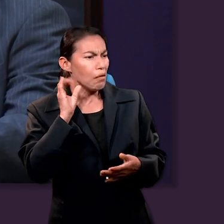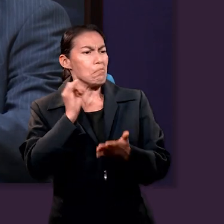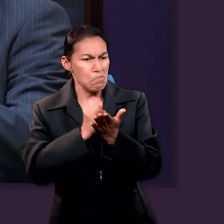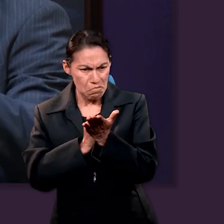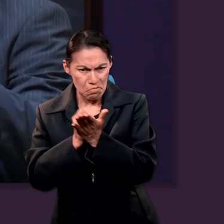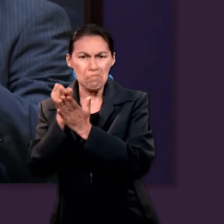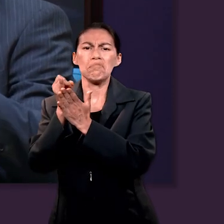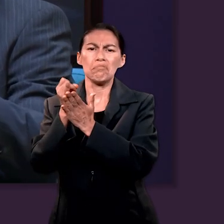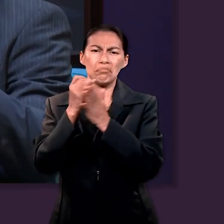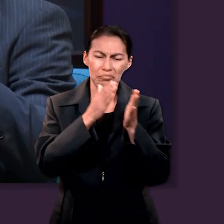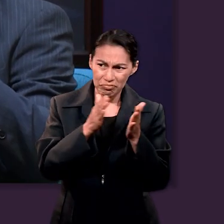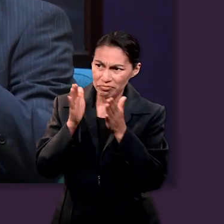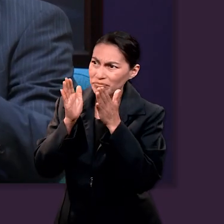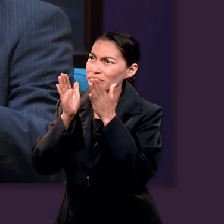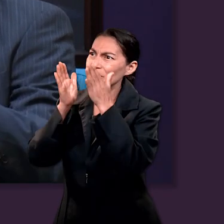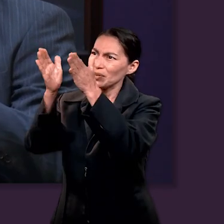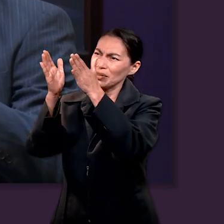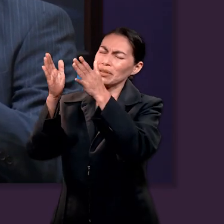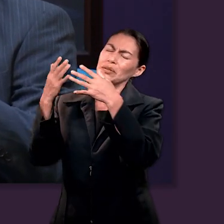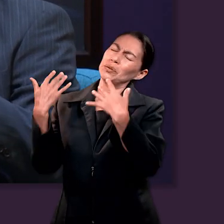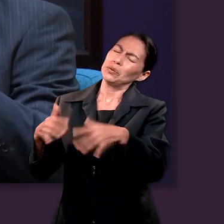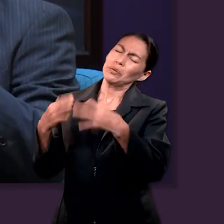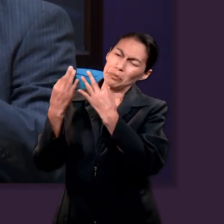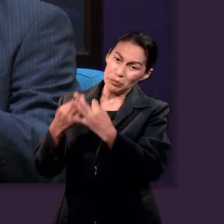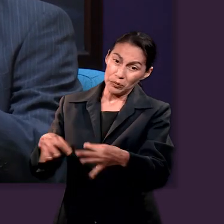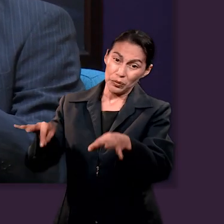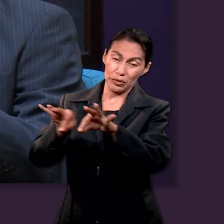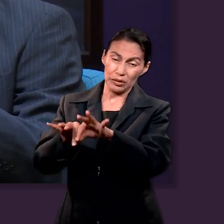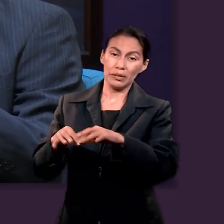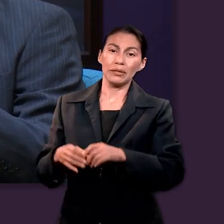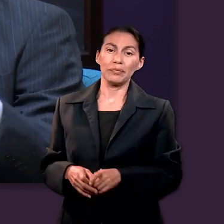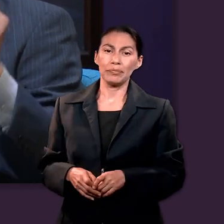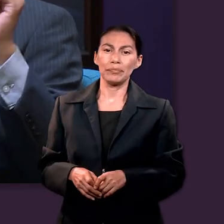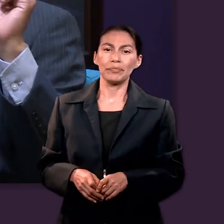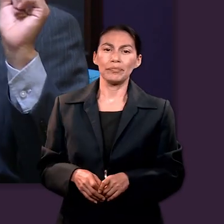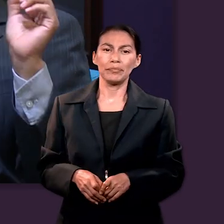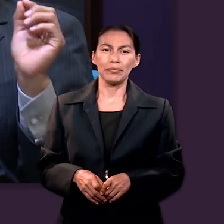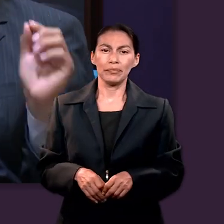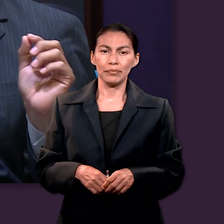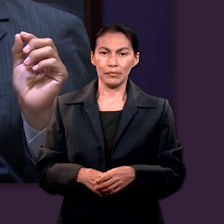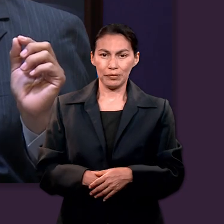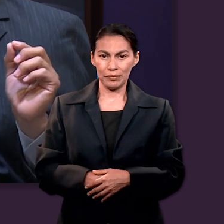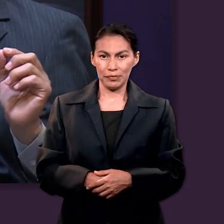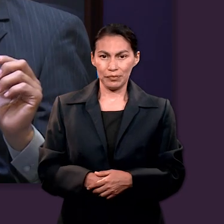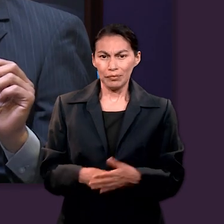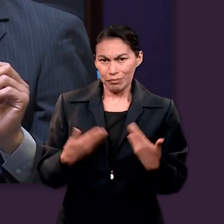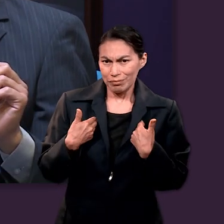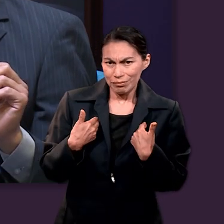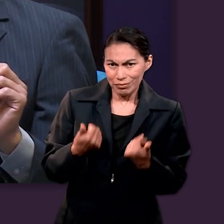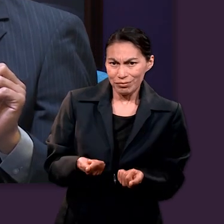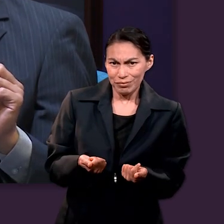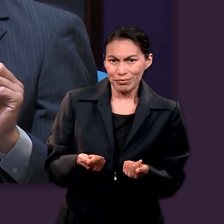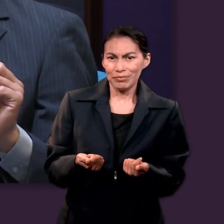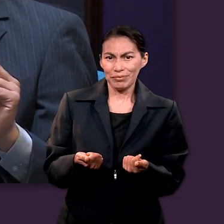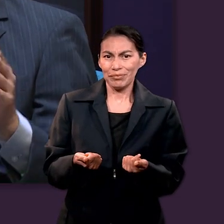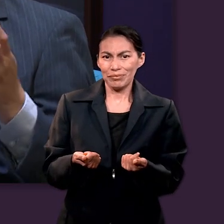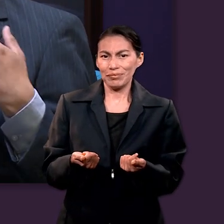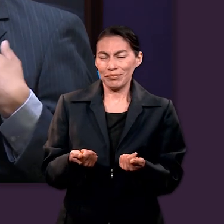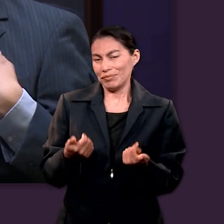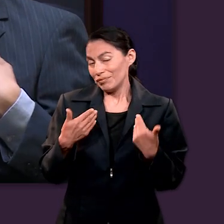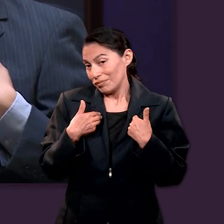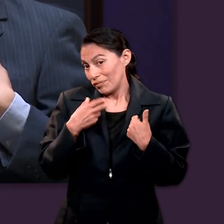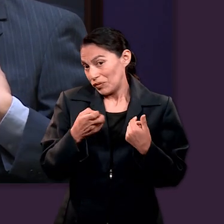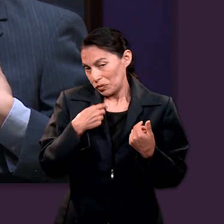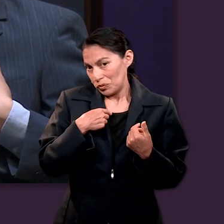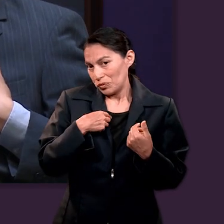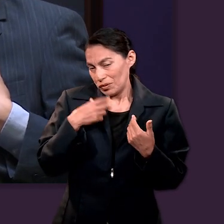para tomar una decisión muy importante que impacta el destino de otra persona eso me